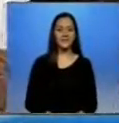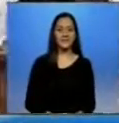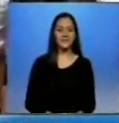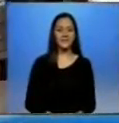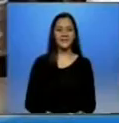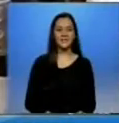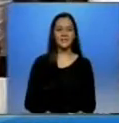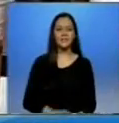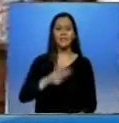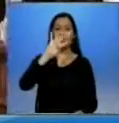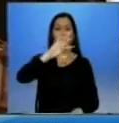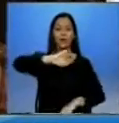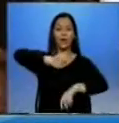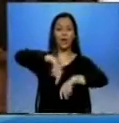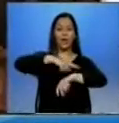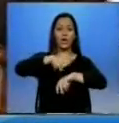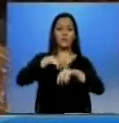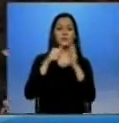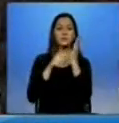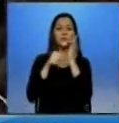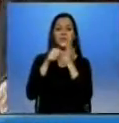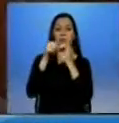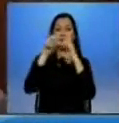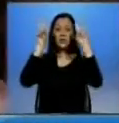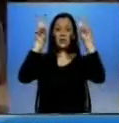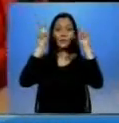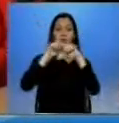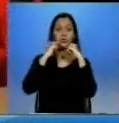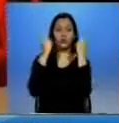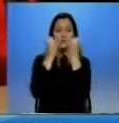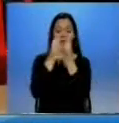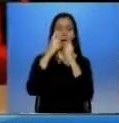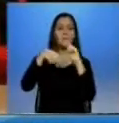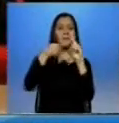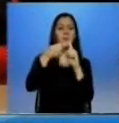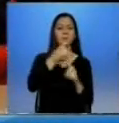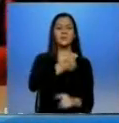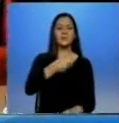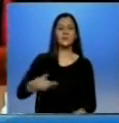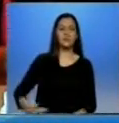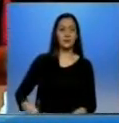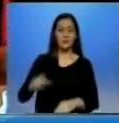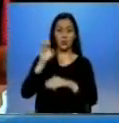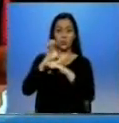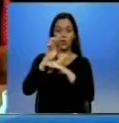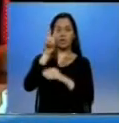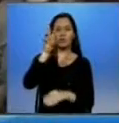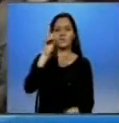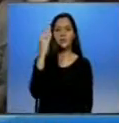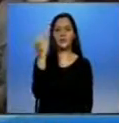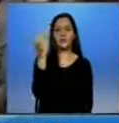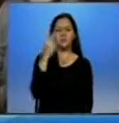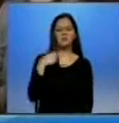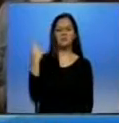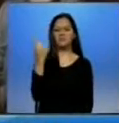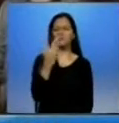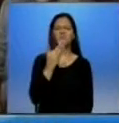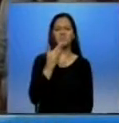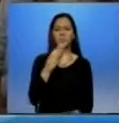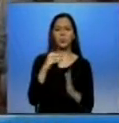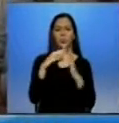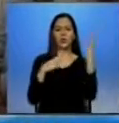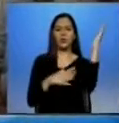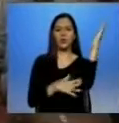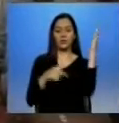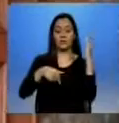Durante casi cuatro horas, los ministros del Frente Social junto al presidente de la República revisaron la gestión del 2015 y los proyectos que se llevarán adelante durante el nuevo